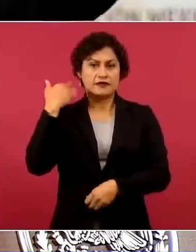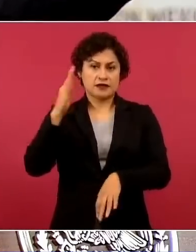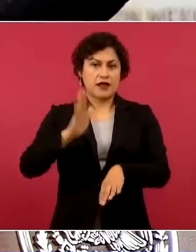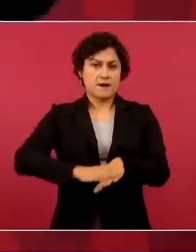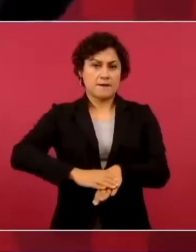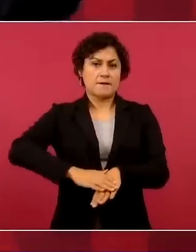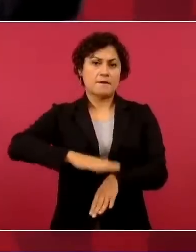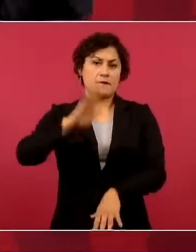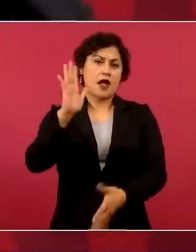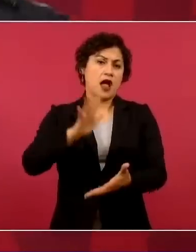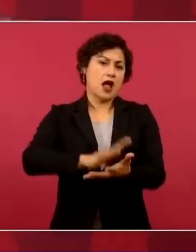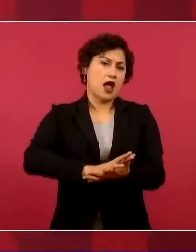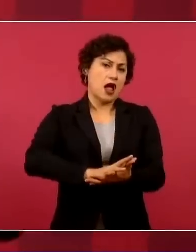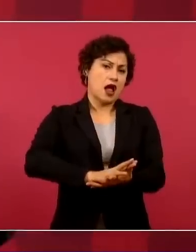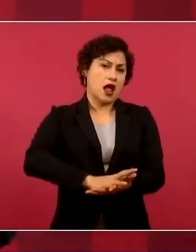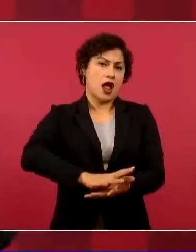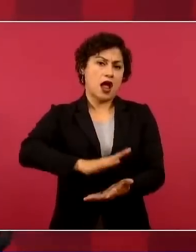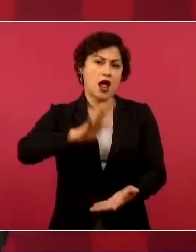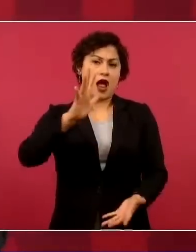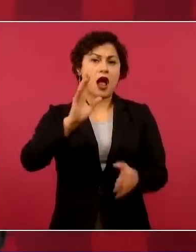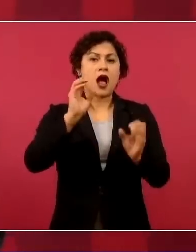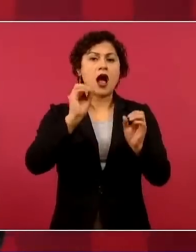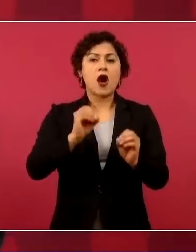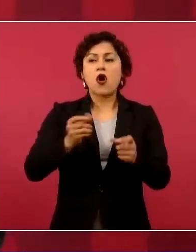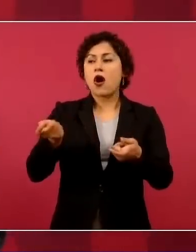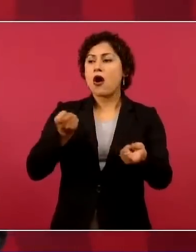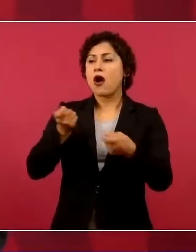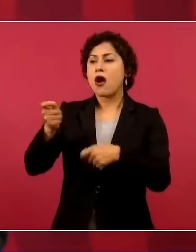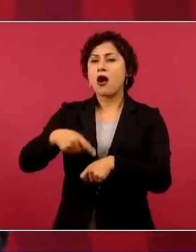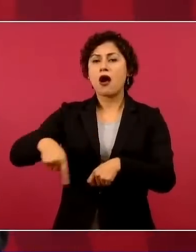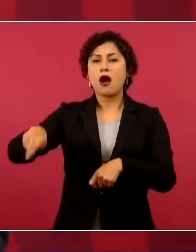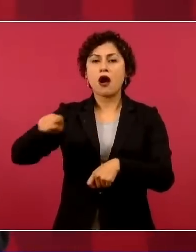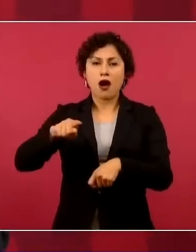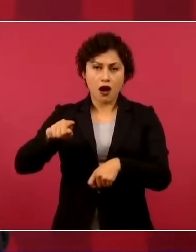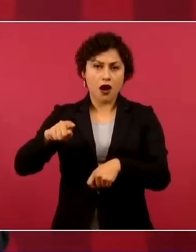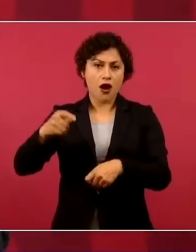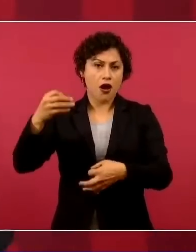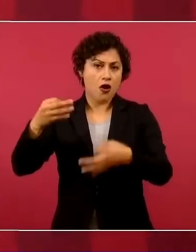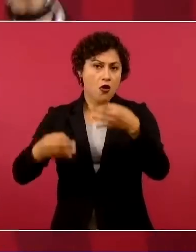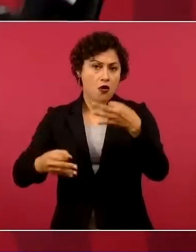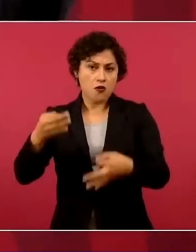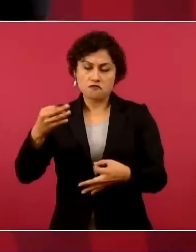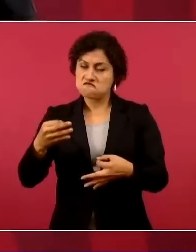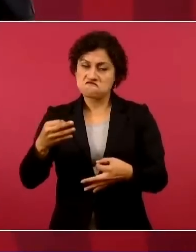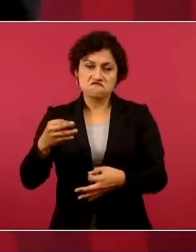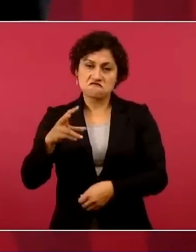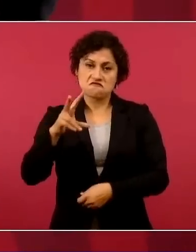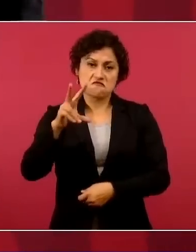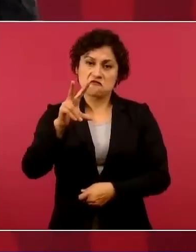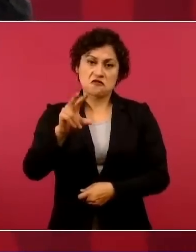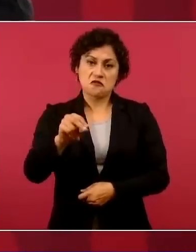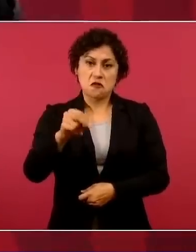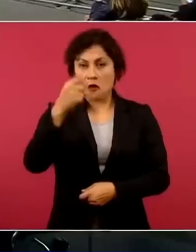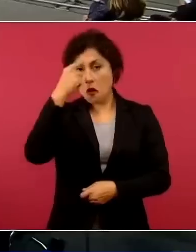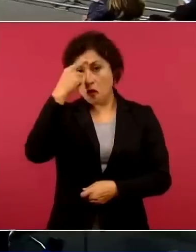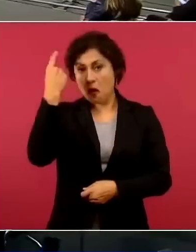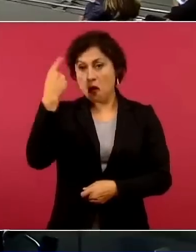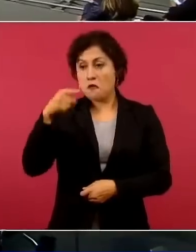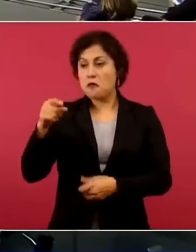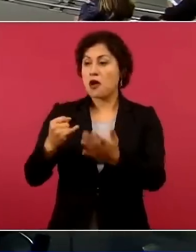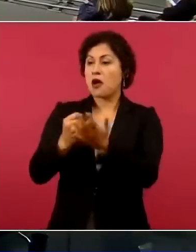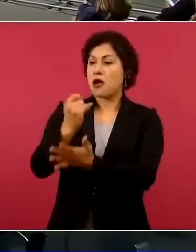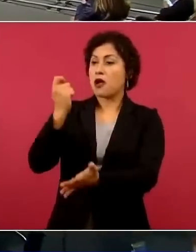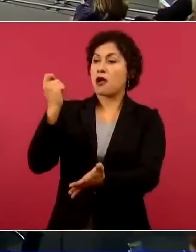damos instrucciones en el Poder Judicial para que las resoluciones nos beneficien,